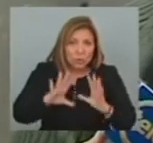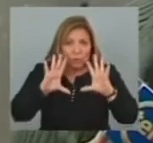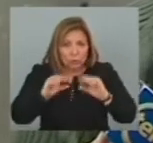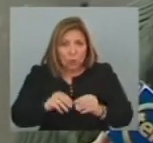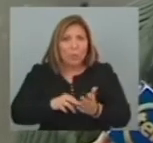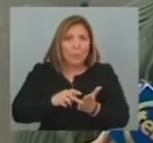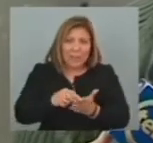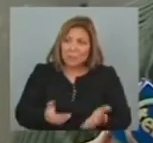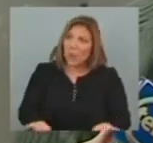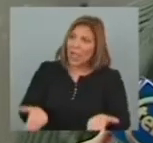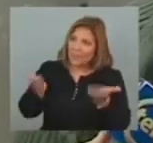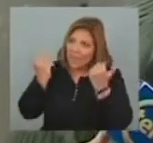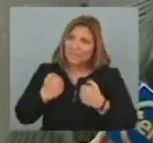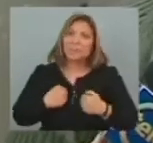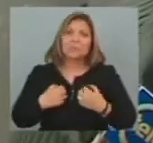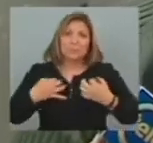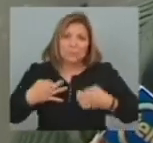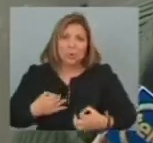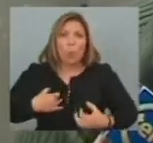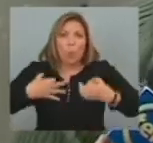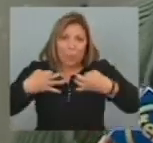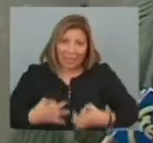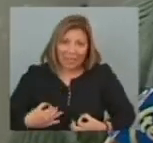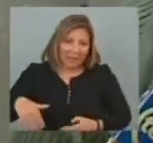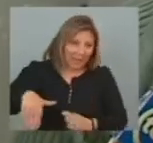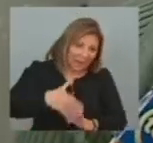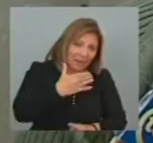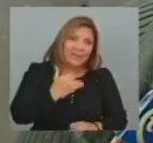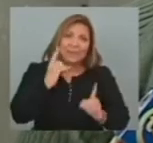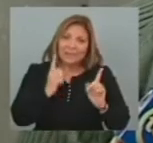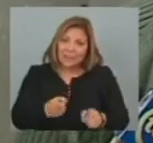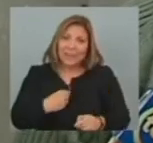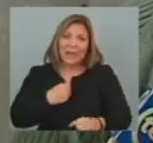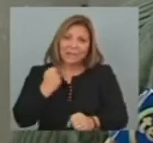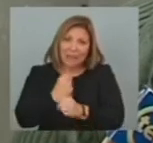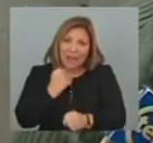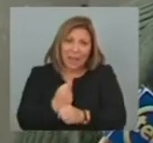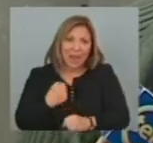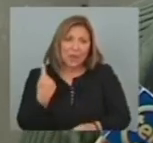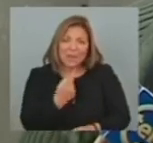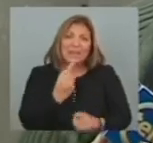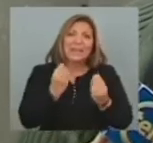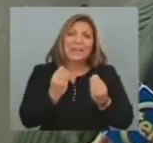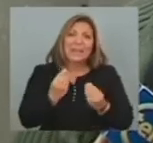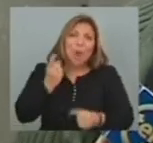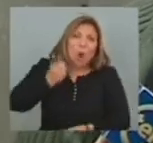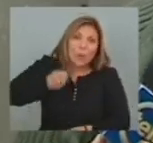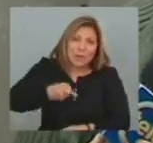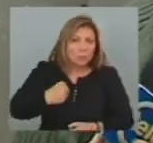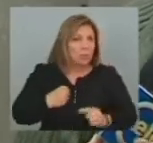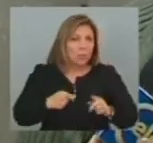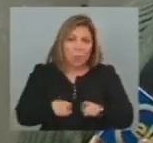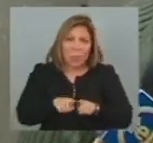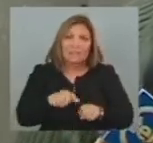avance Con el levantamiento De las medidas Y donde hemos También apelado Al trabajo De lo que está definido Como esencialidad En todos sus